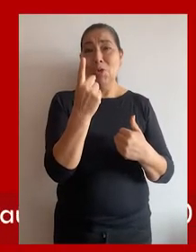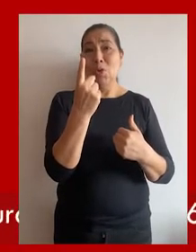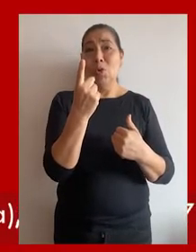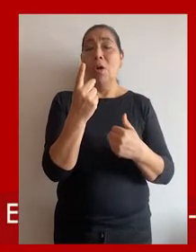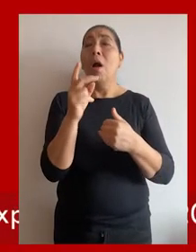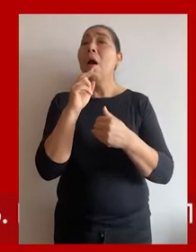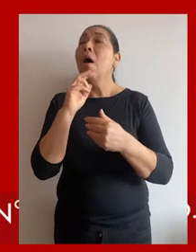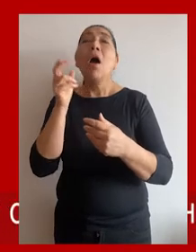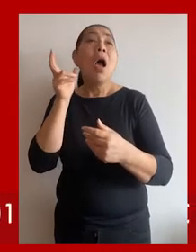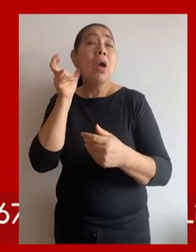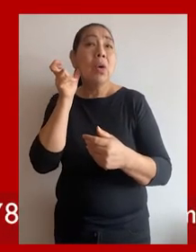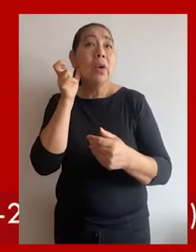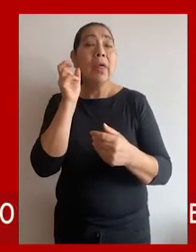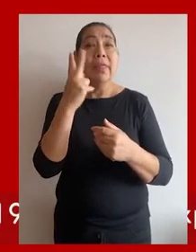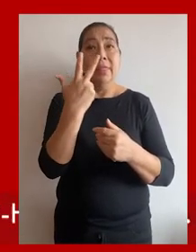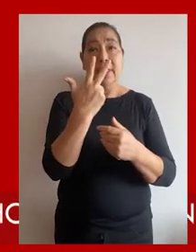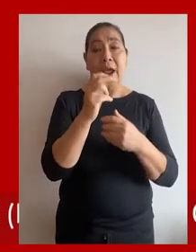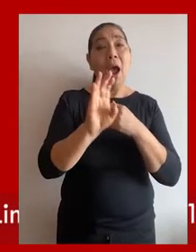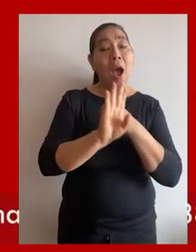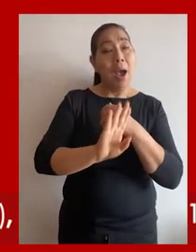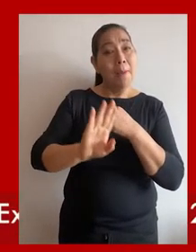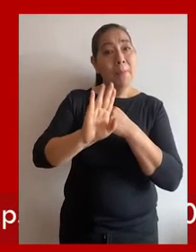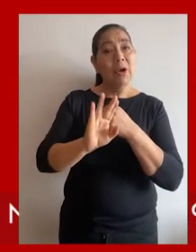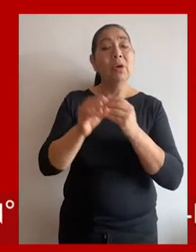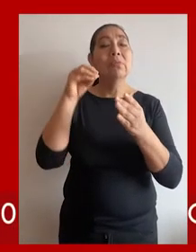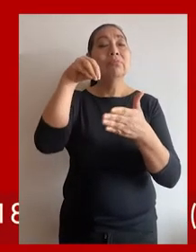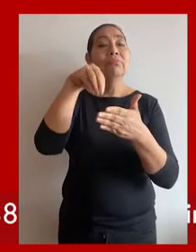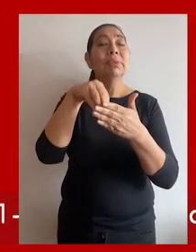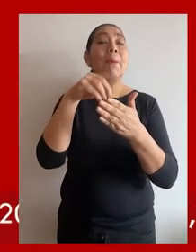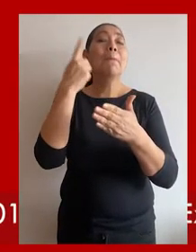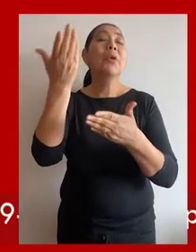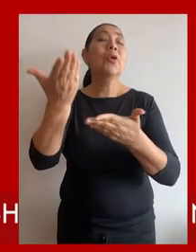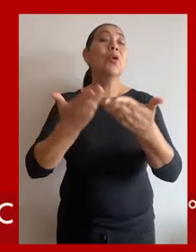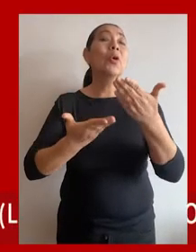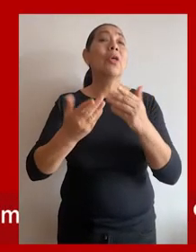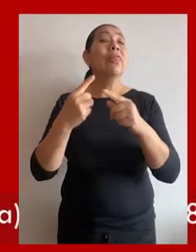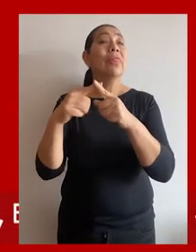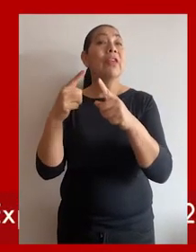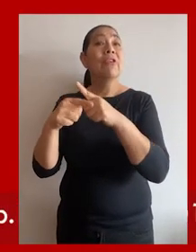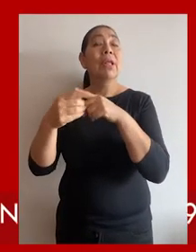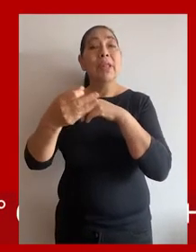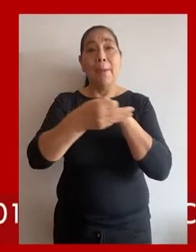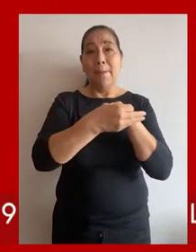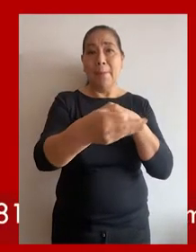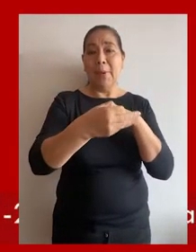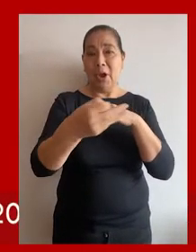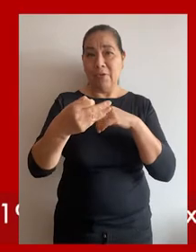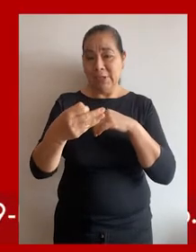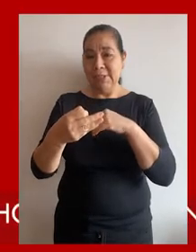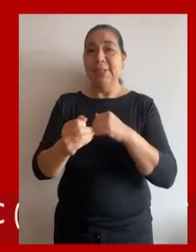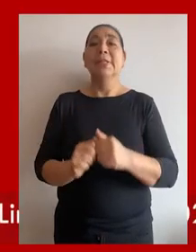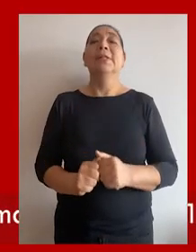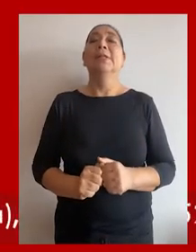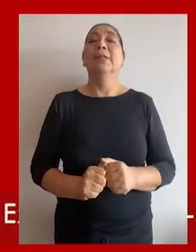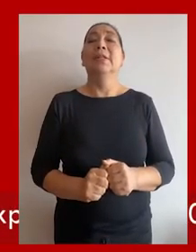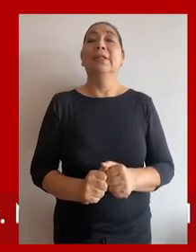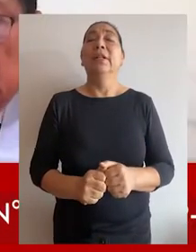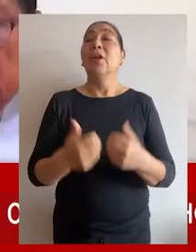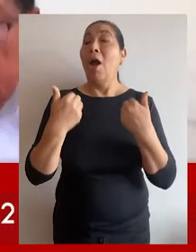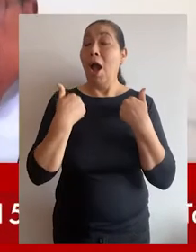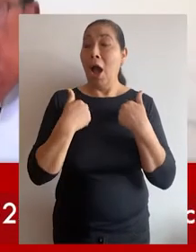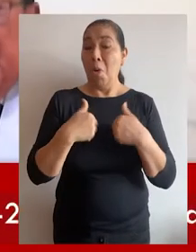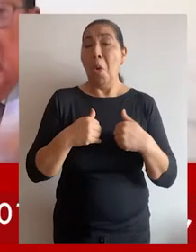procesos de avias corpus, tres de amparo y un proceso de cumplimiento provenientes de varias ciudades del interior del país.